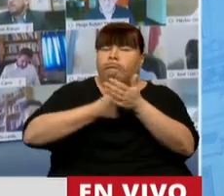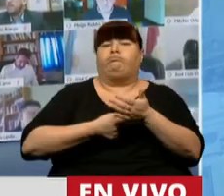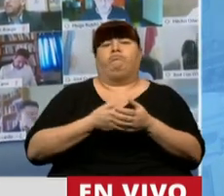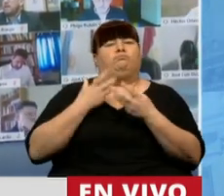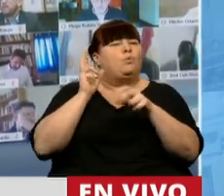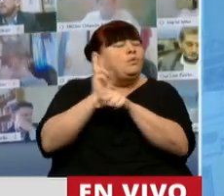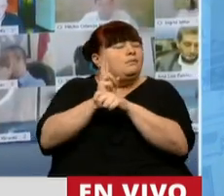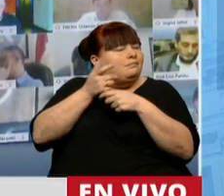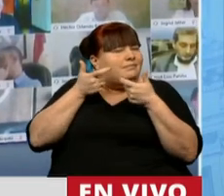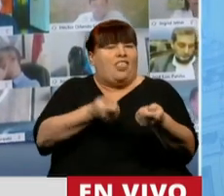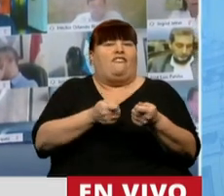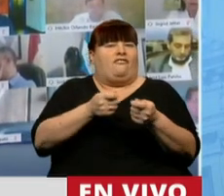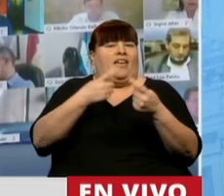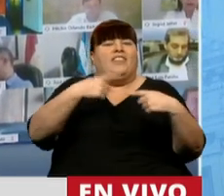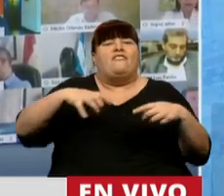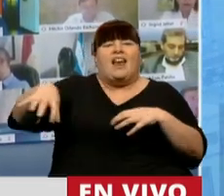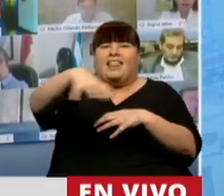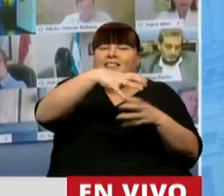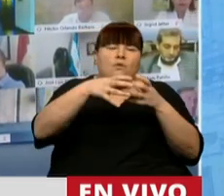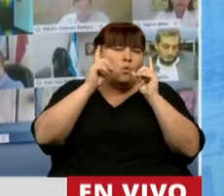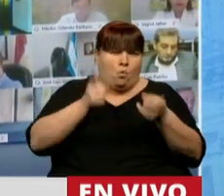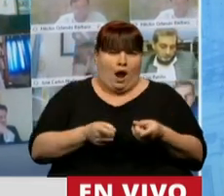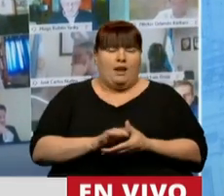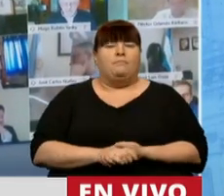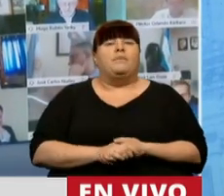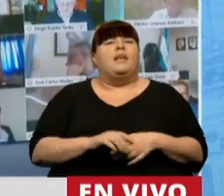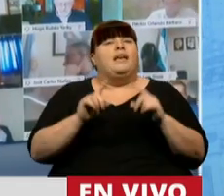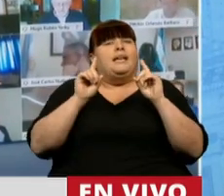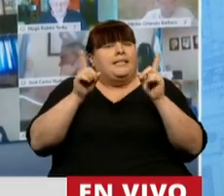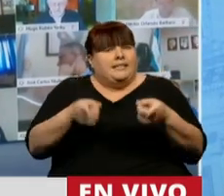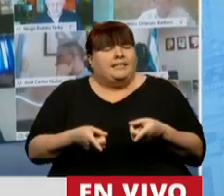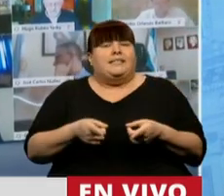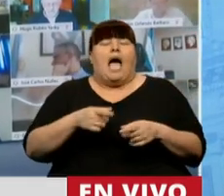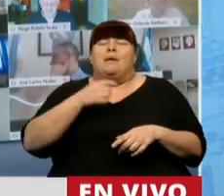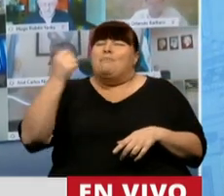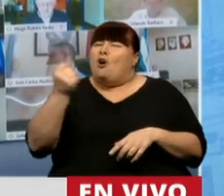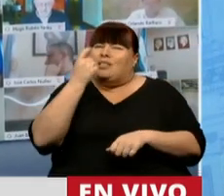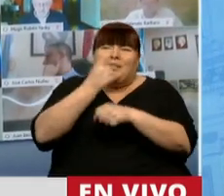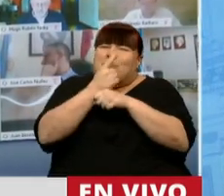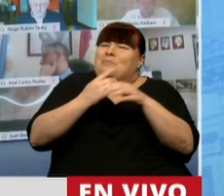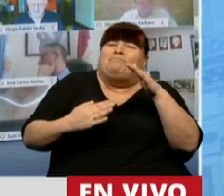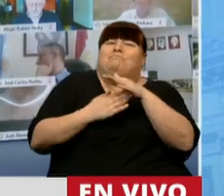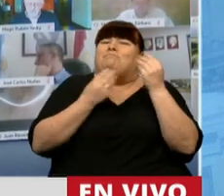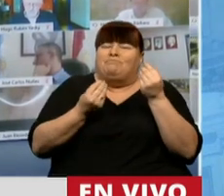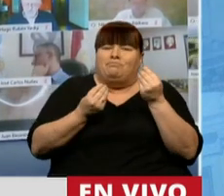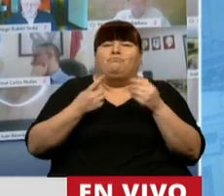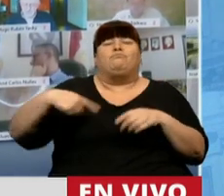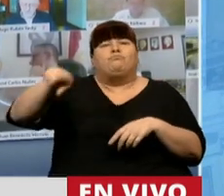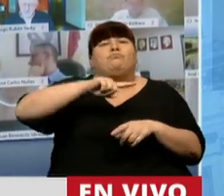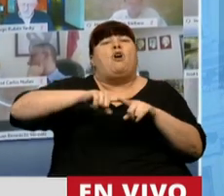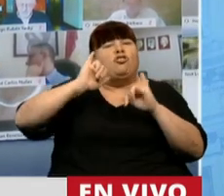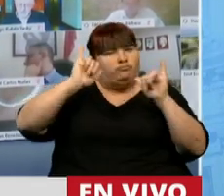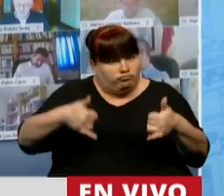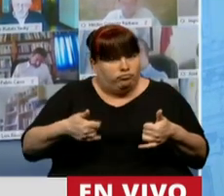y la defendieron desde distintos lugares, como también ha sido factor fundamental la voluntad